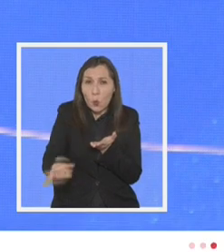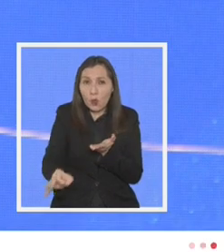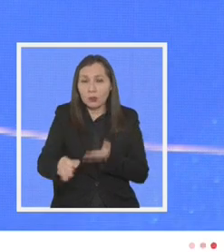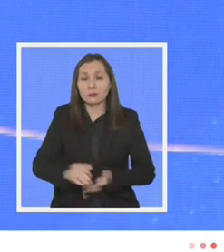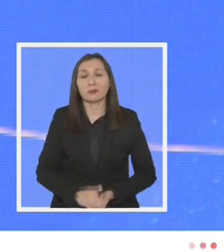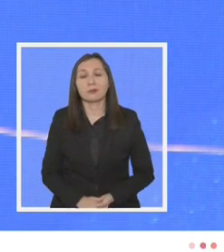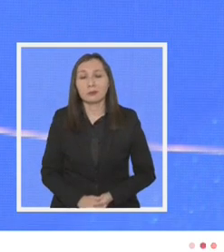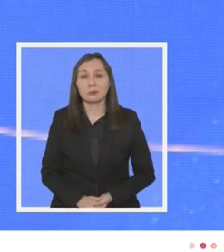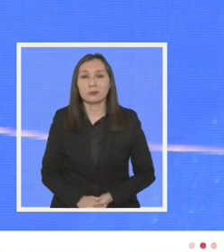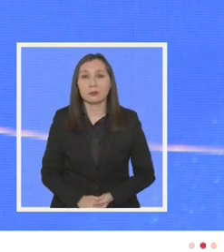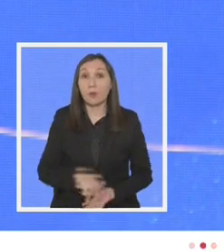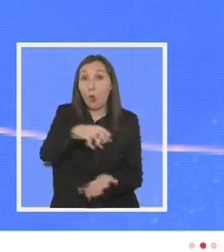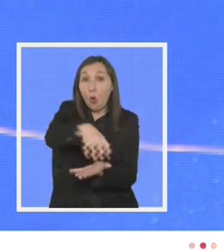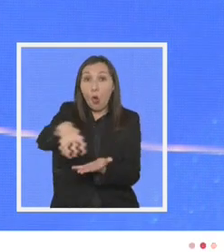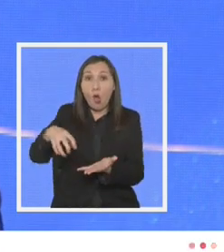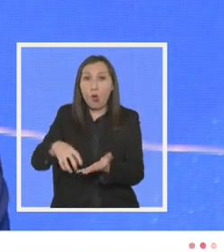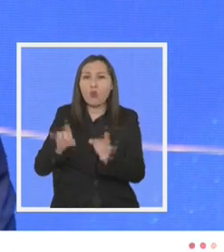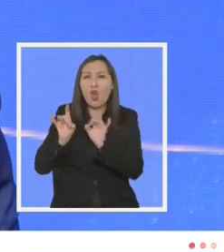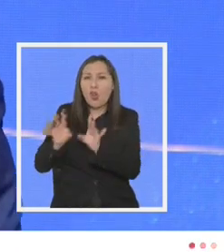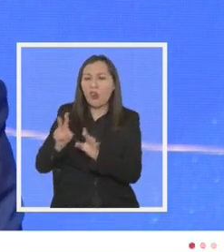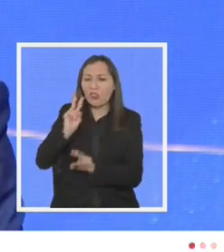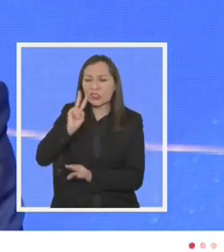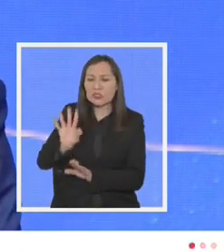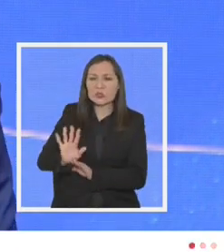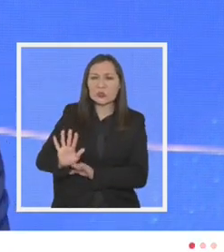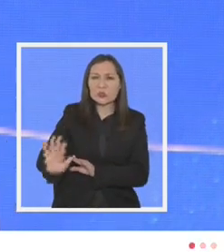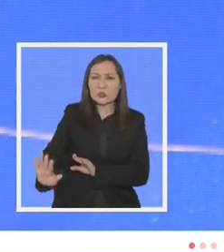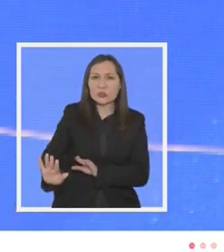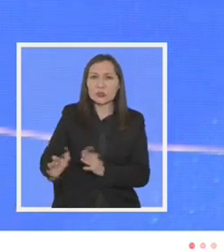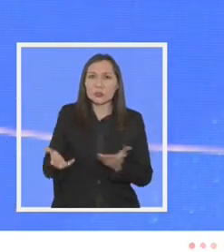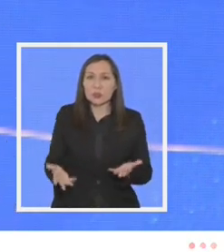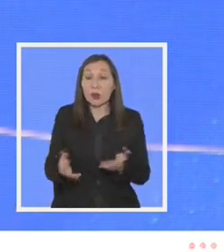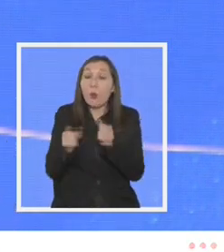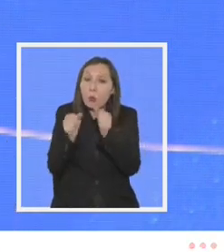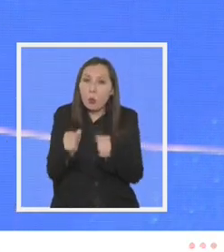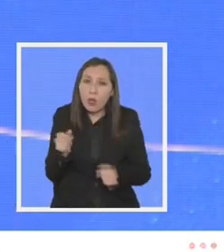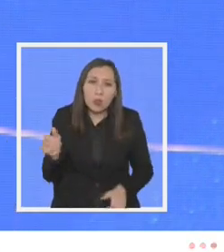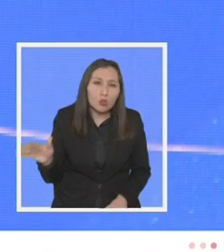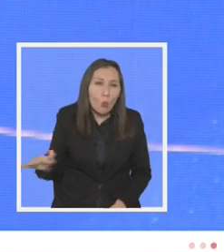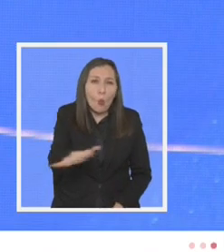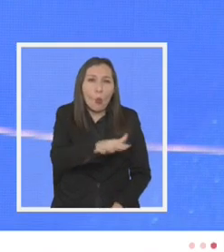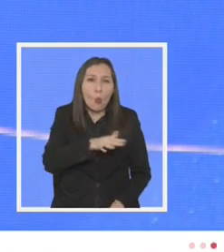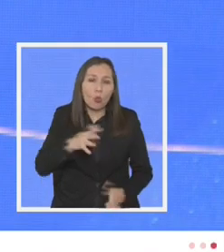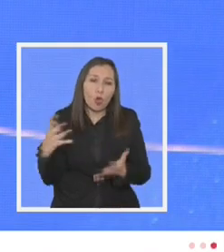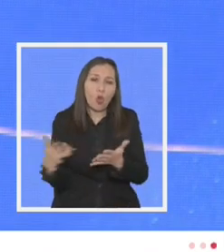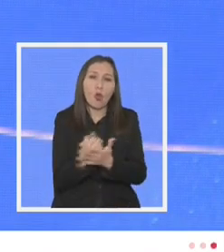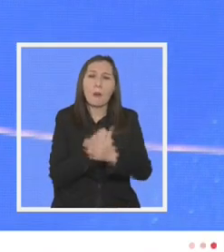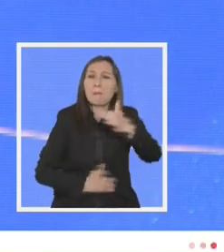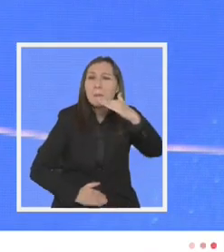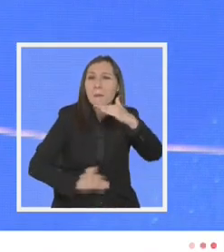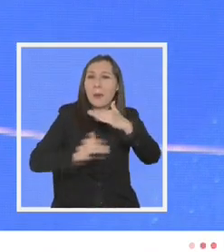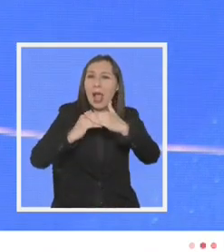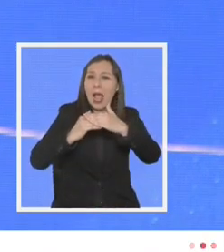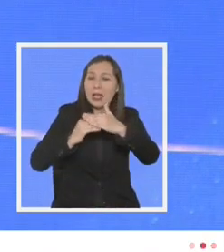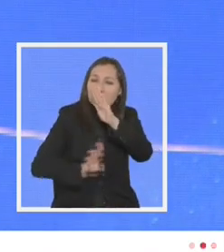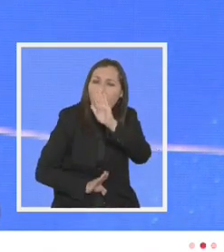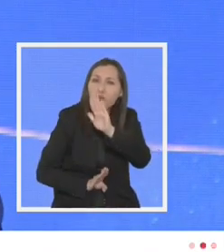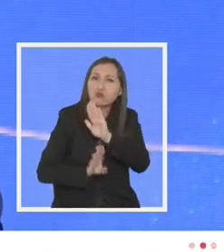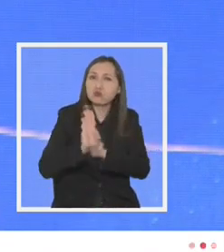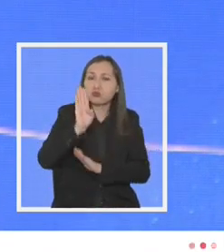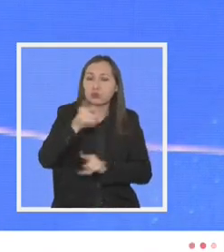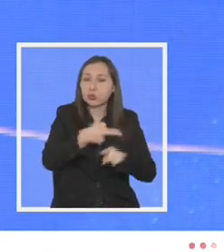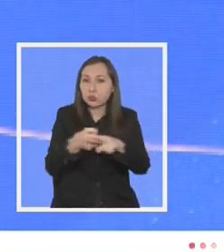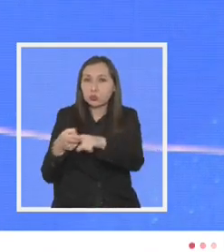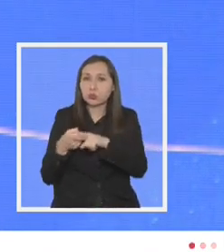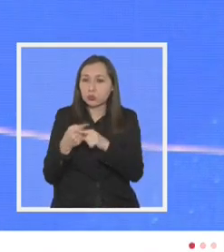de las comunas estigmatizadas puedan todos alcanzar el máximo de sus potencialidades en una